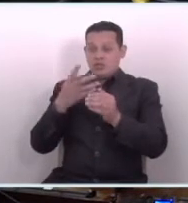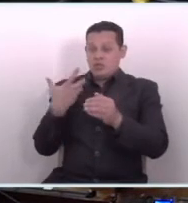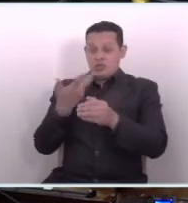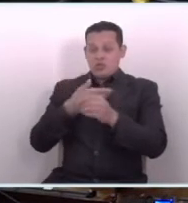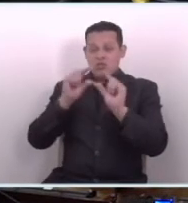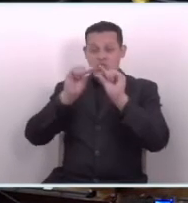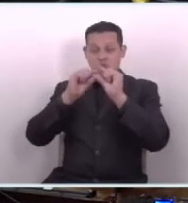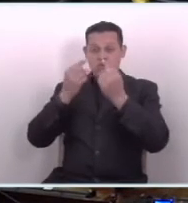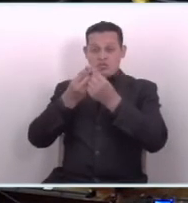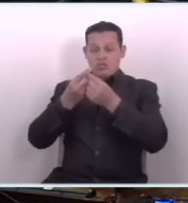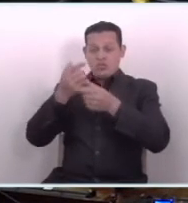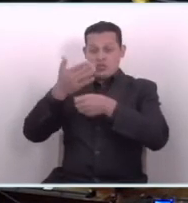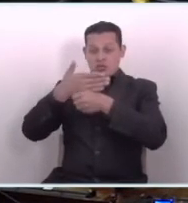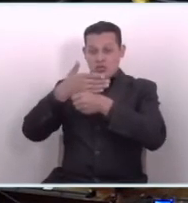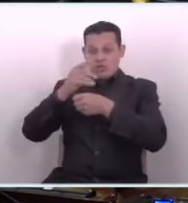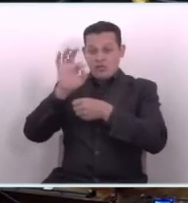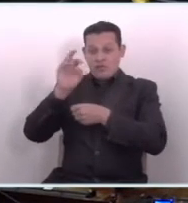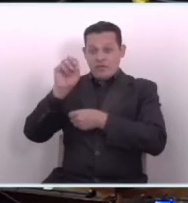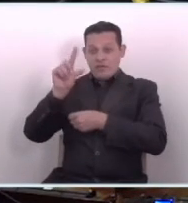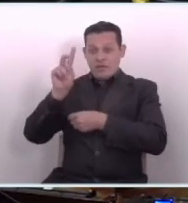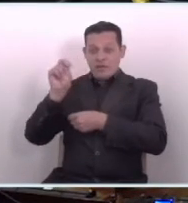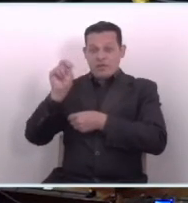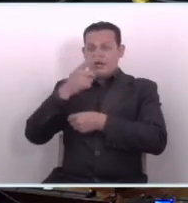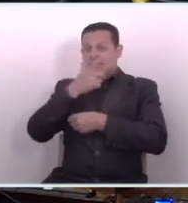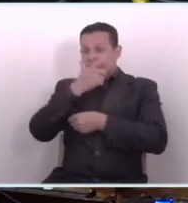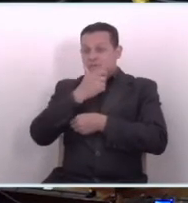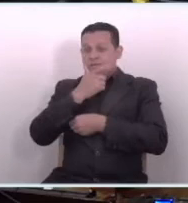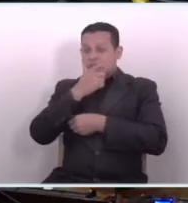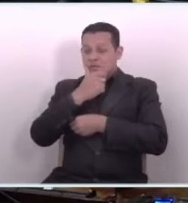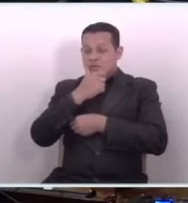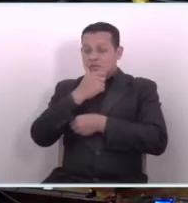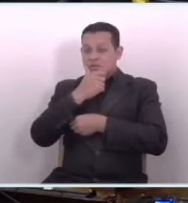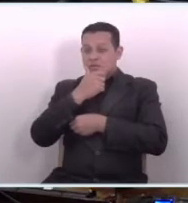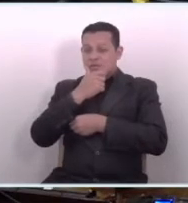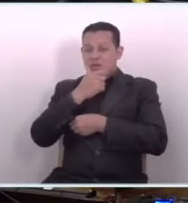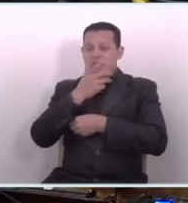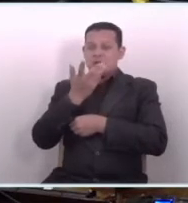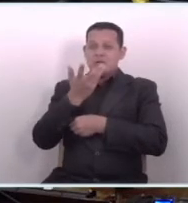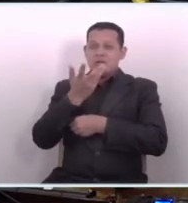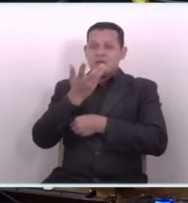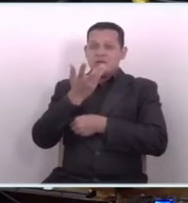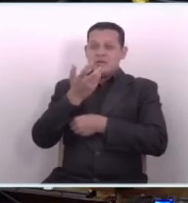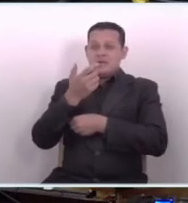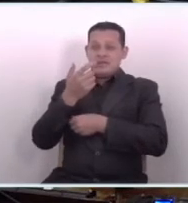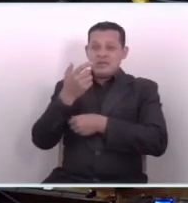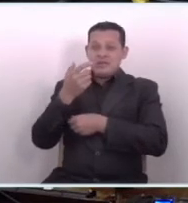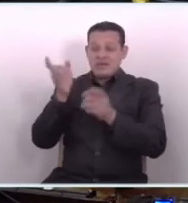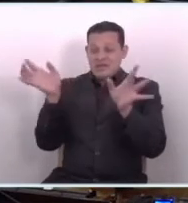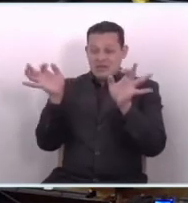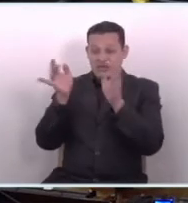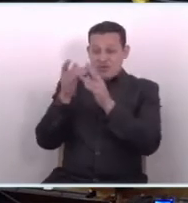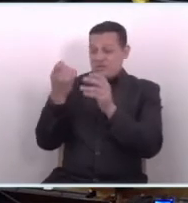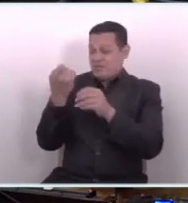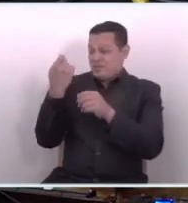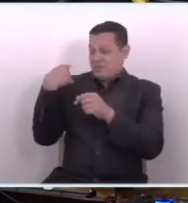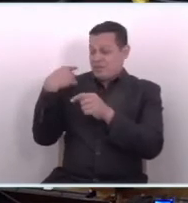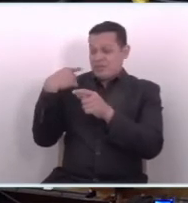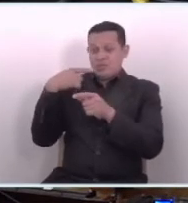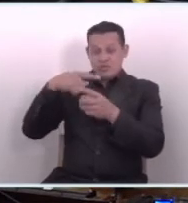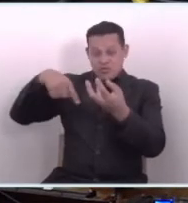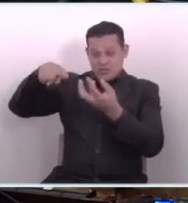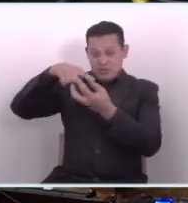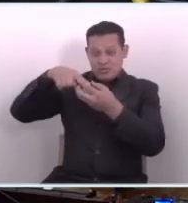parlamentario, por ejemplo, hace un par de sesiones atrás, ustedes aprobaron